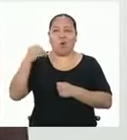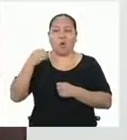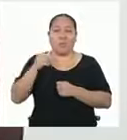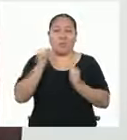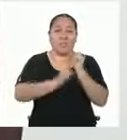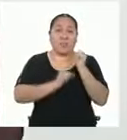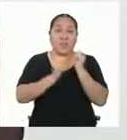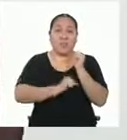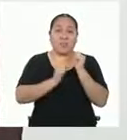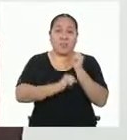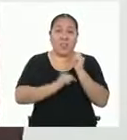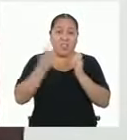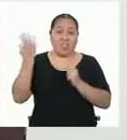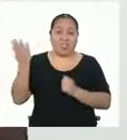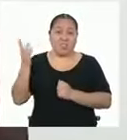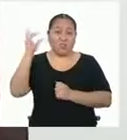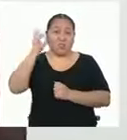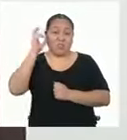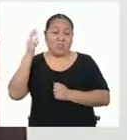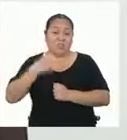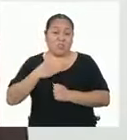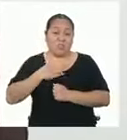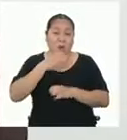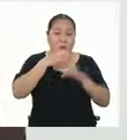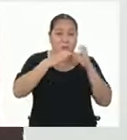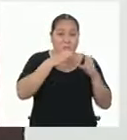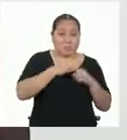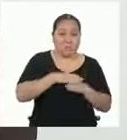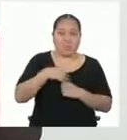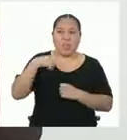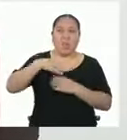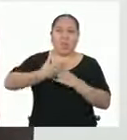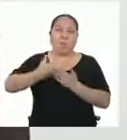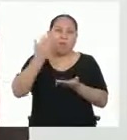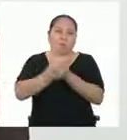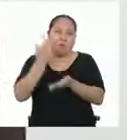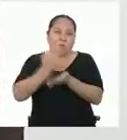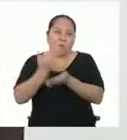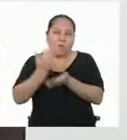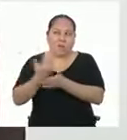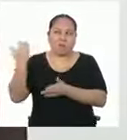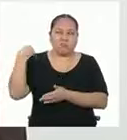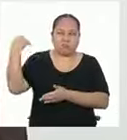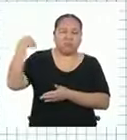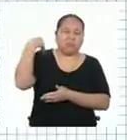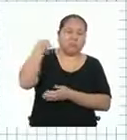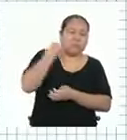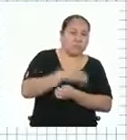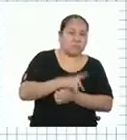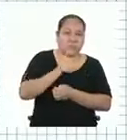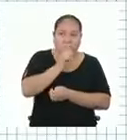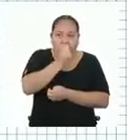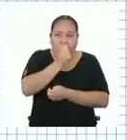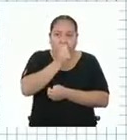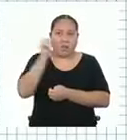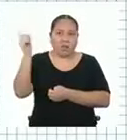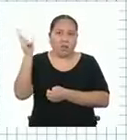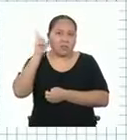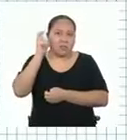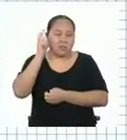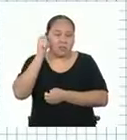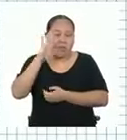Mis hermanos escuchaban mis conversaciones y luego me molestaban todo el día. No había privacidad. De todos se